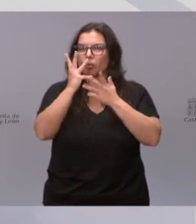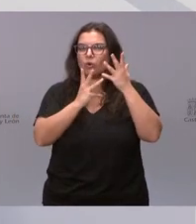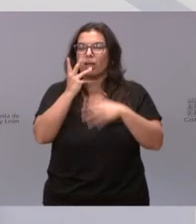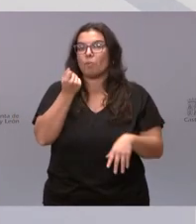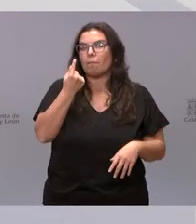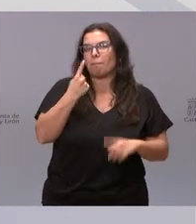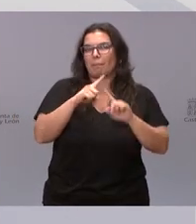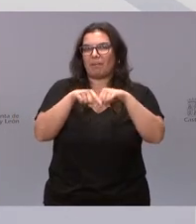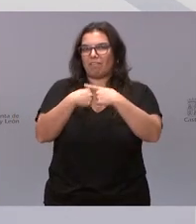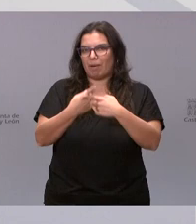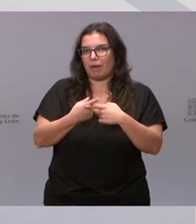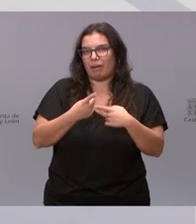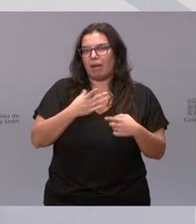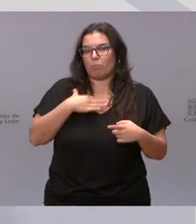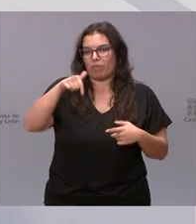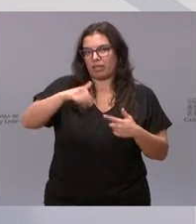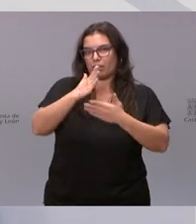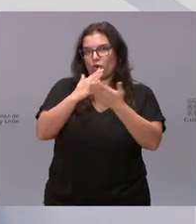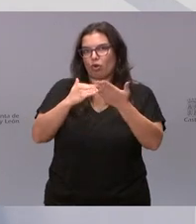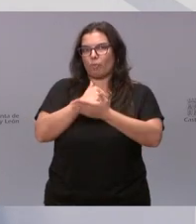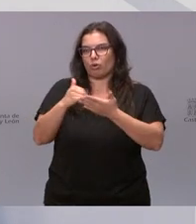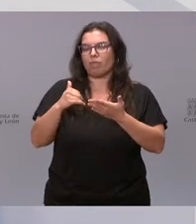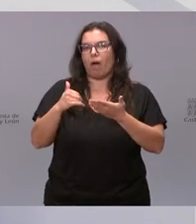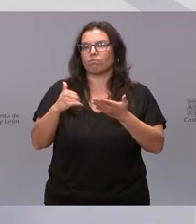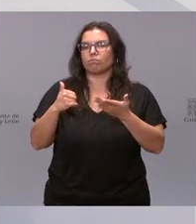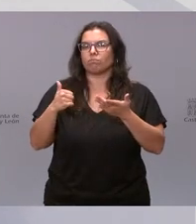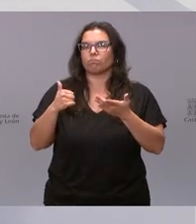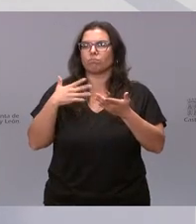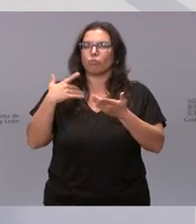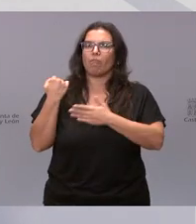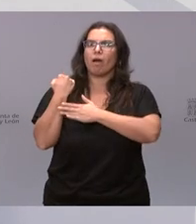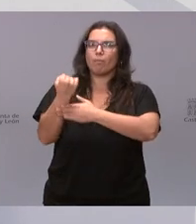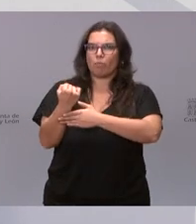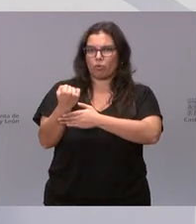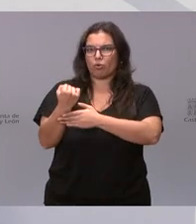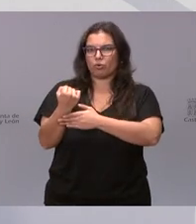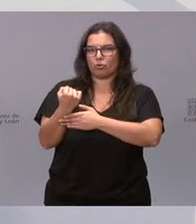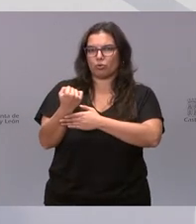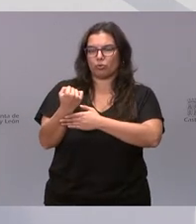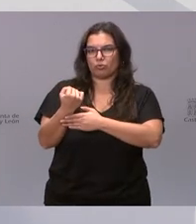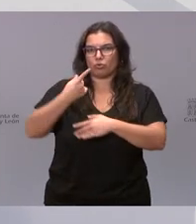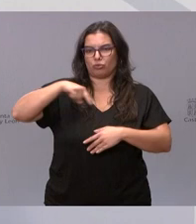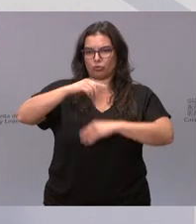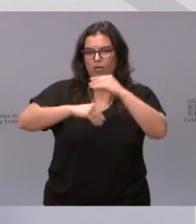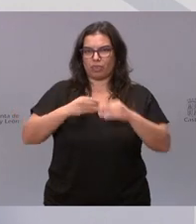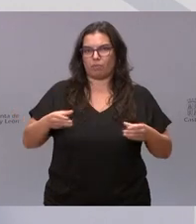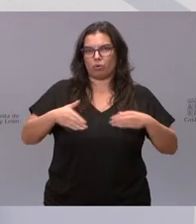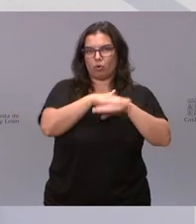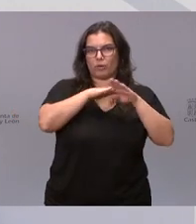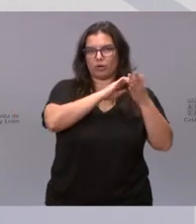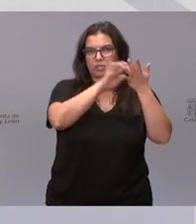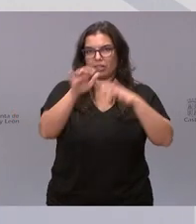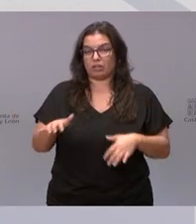familias de nuestra comunidad autónoma puedan recibir este apoyo del Gobierno de Castilla y León cuando